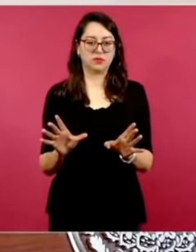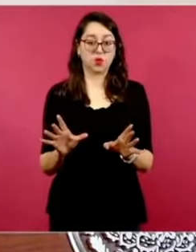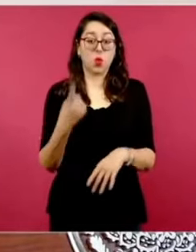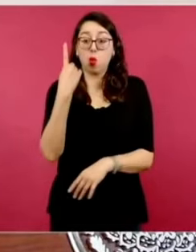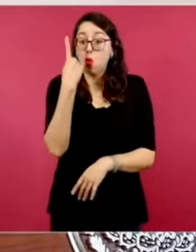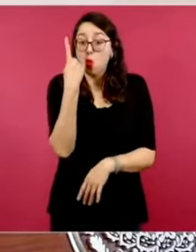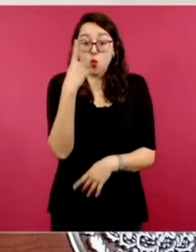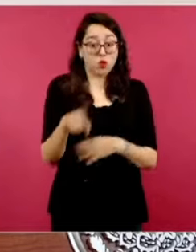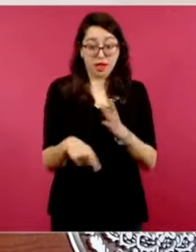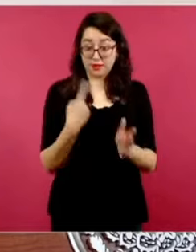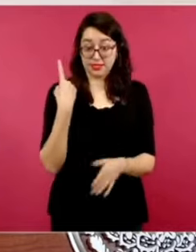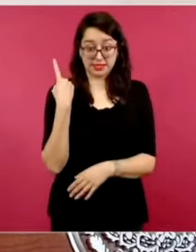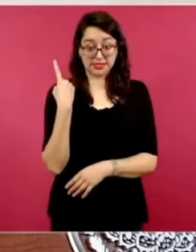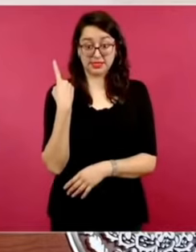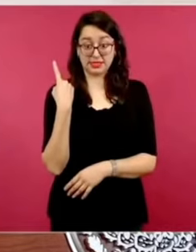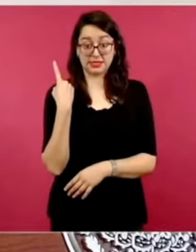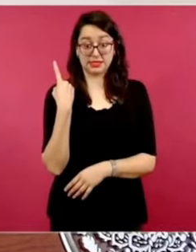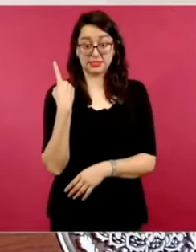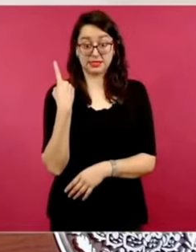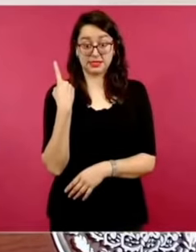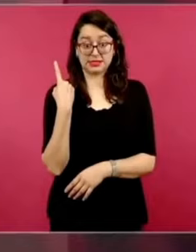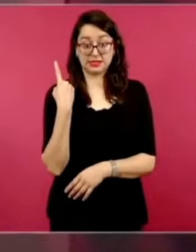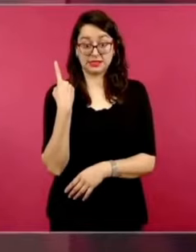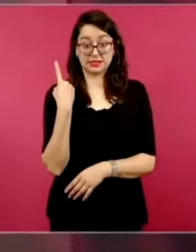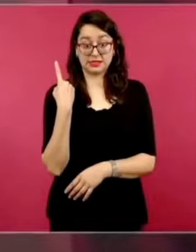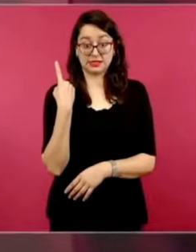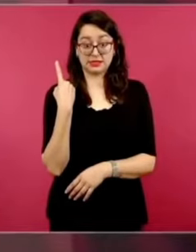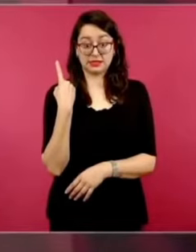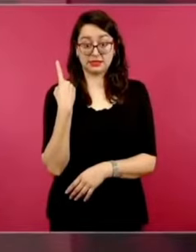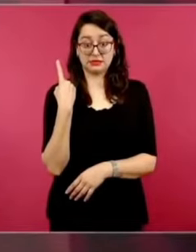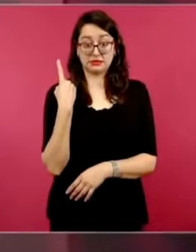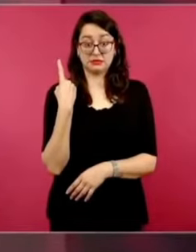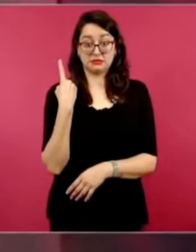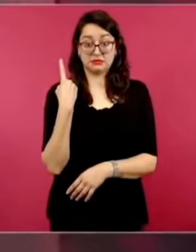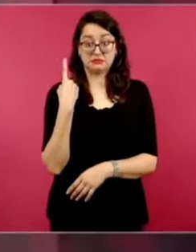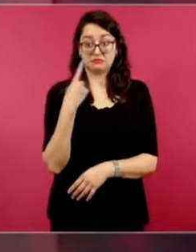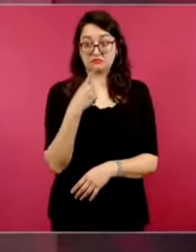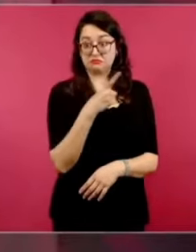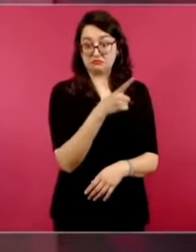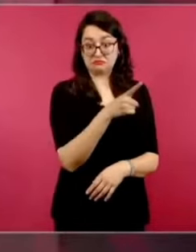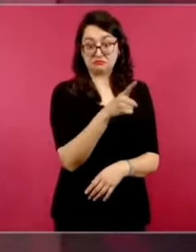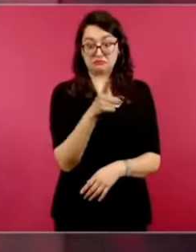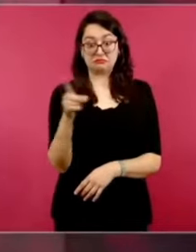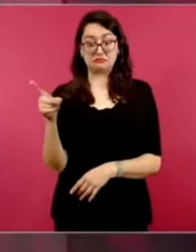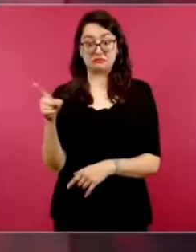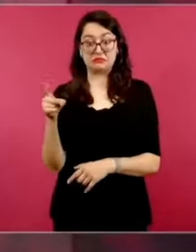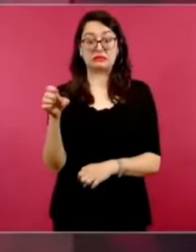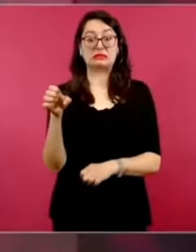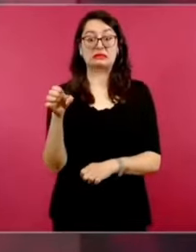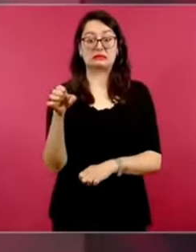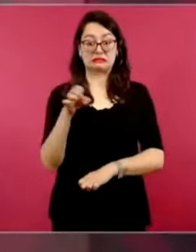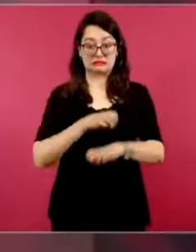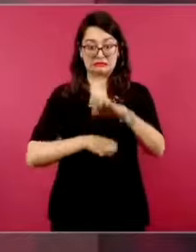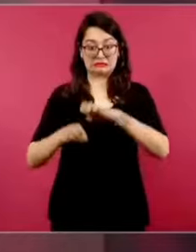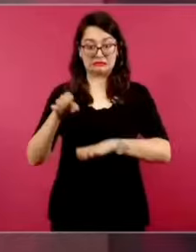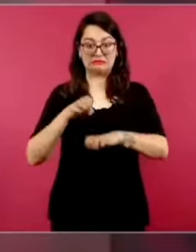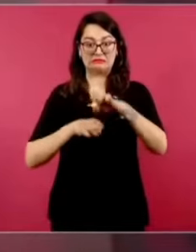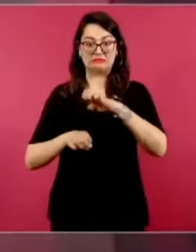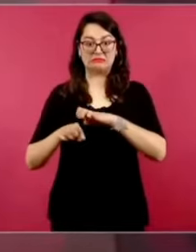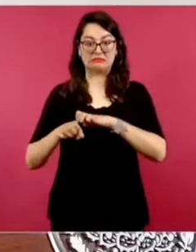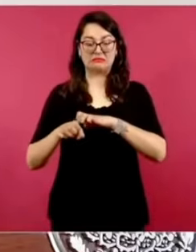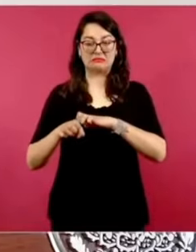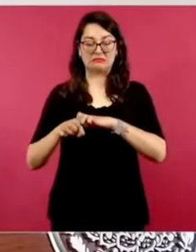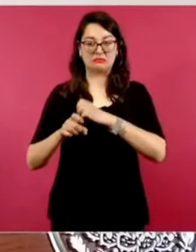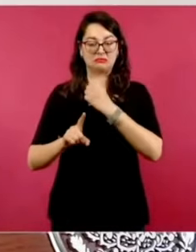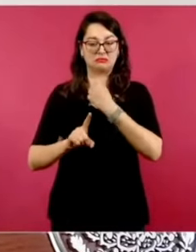solo votarán, una vez los empresarios no votaron